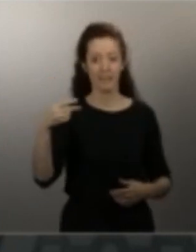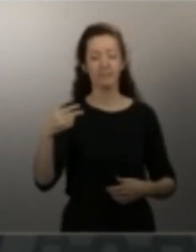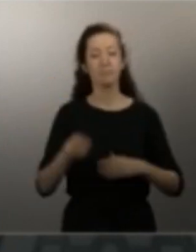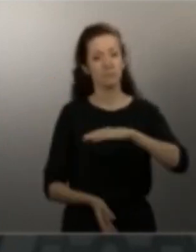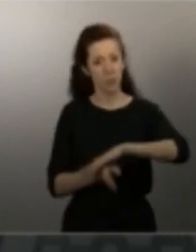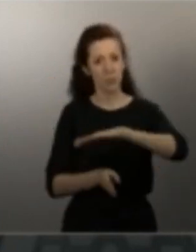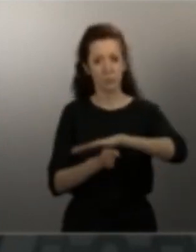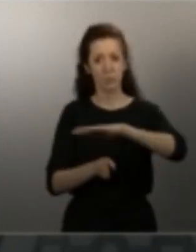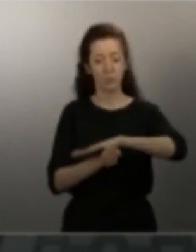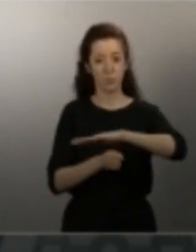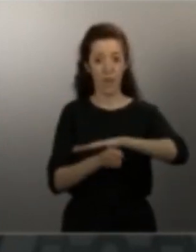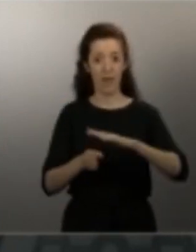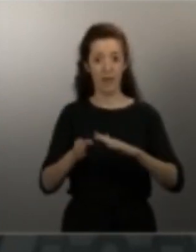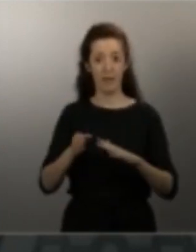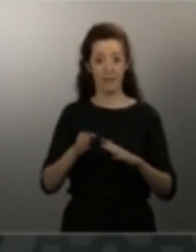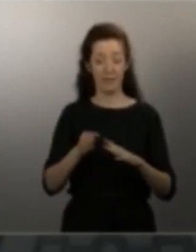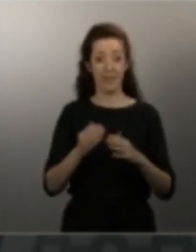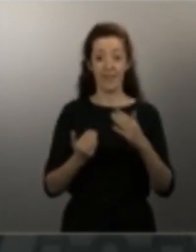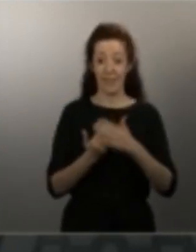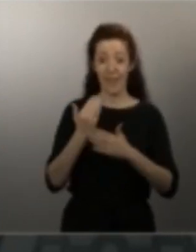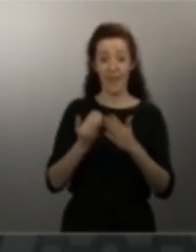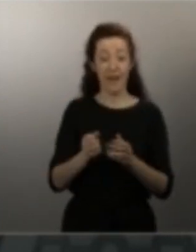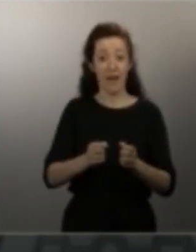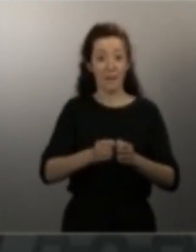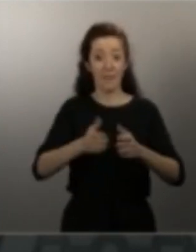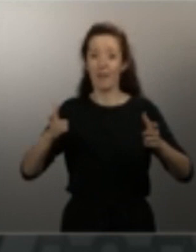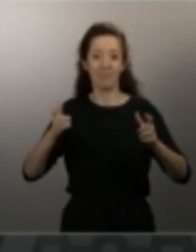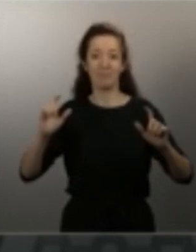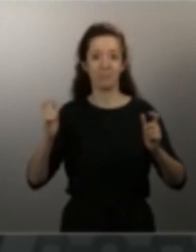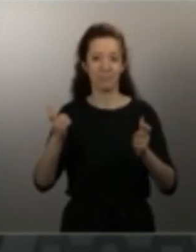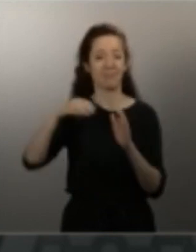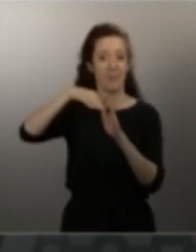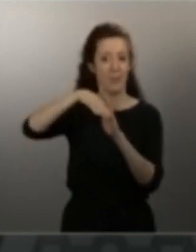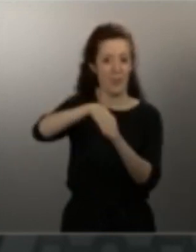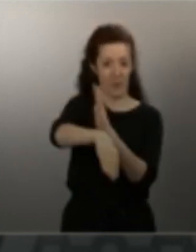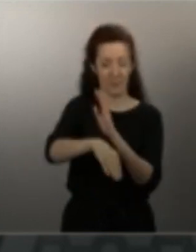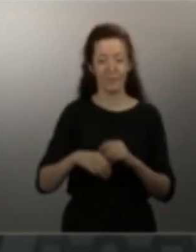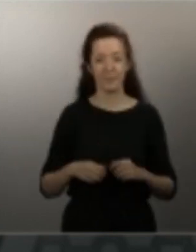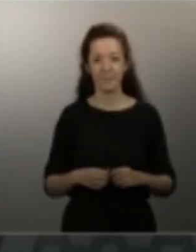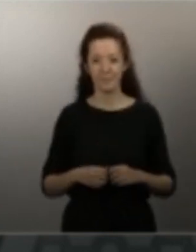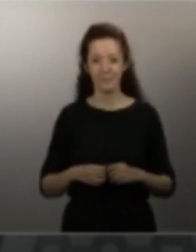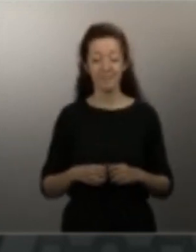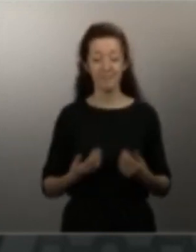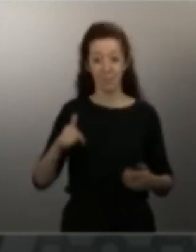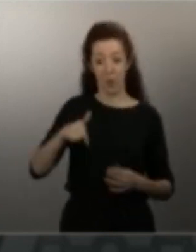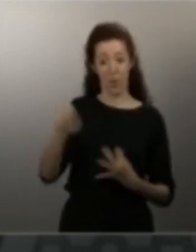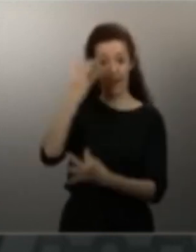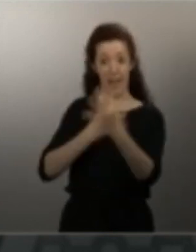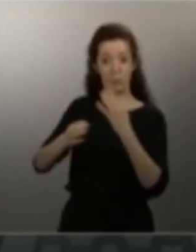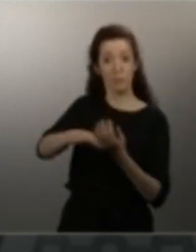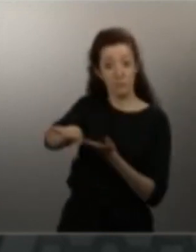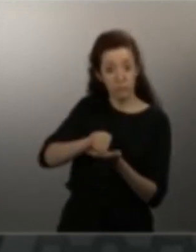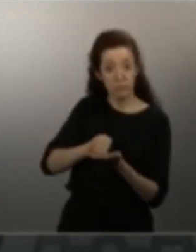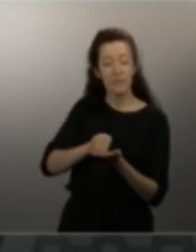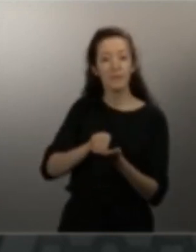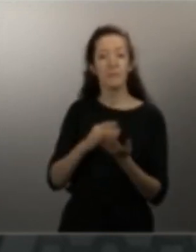el incremento diario de casos. En el mismo sentido, y con los datos de hoy, esta tendencia todavía vemos que hoy